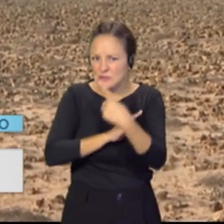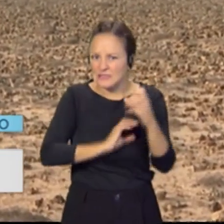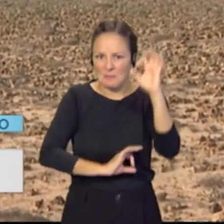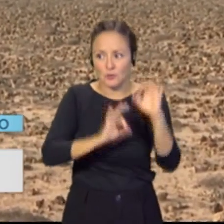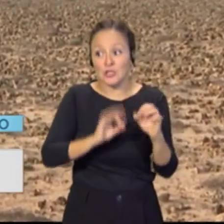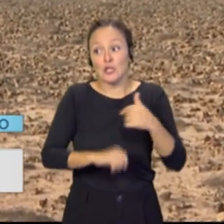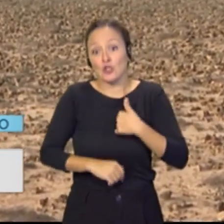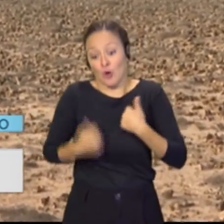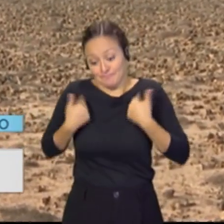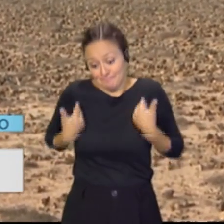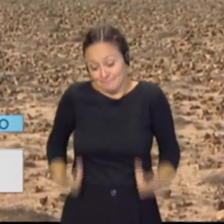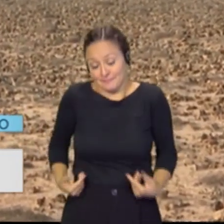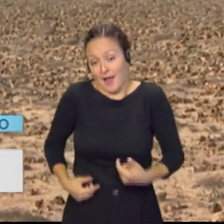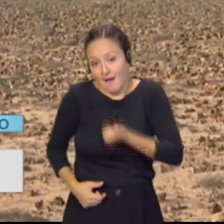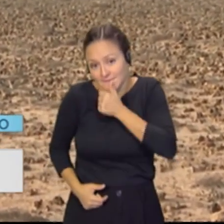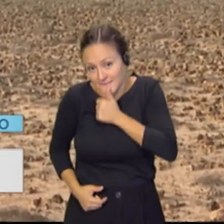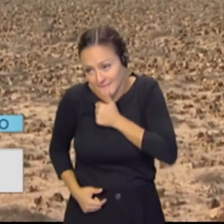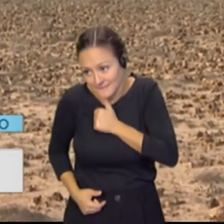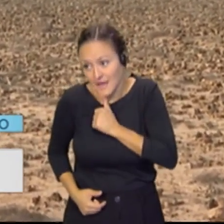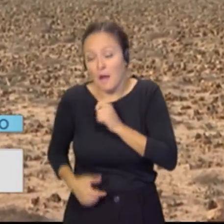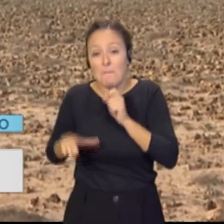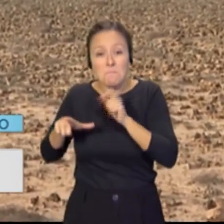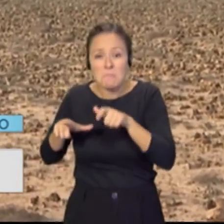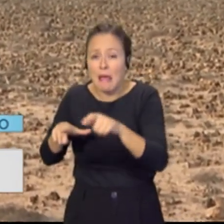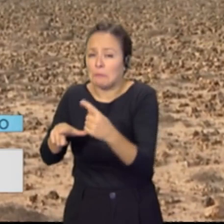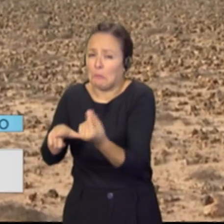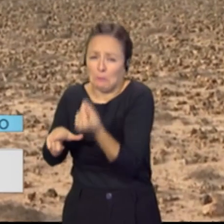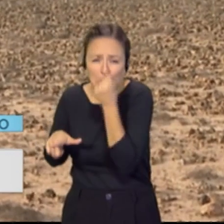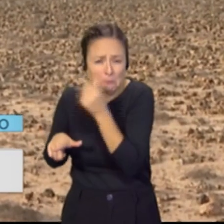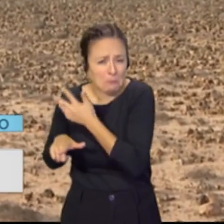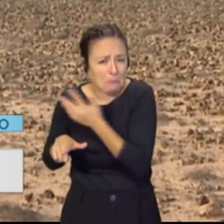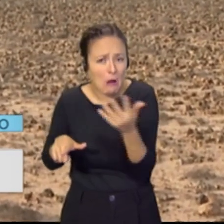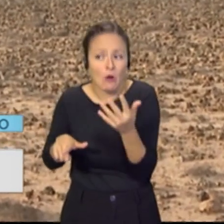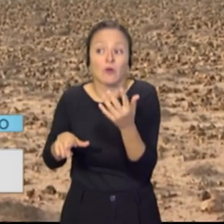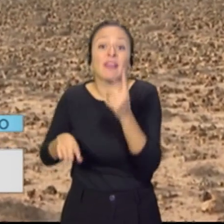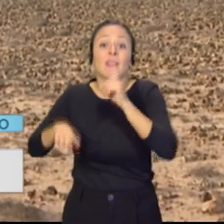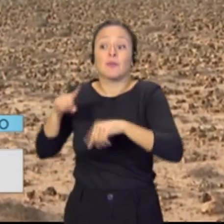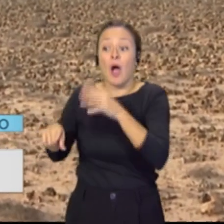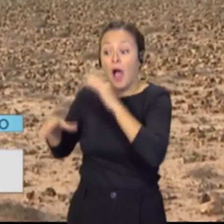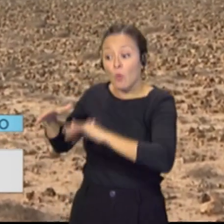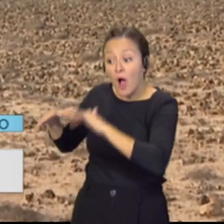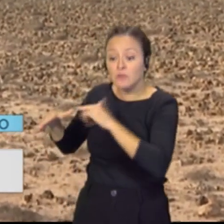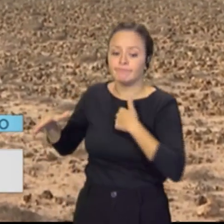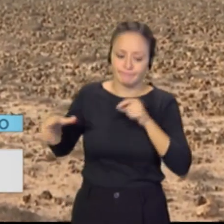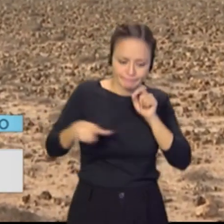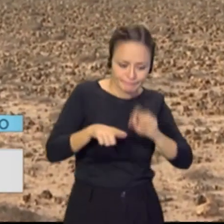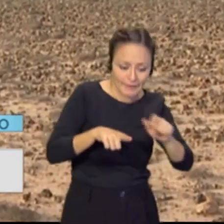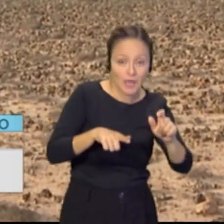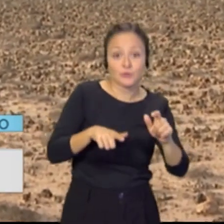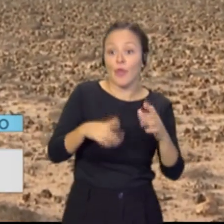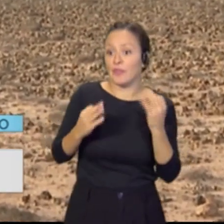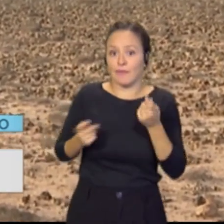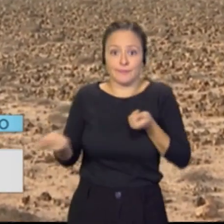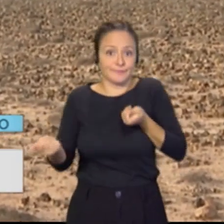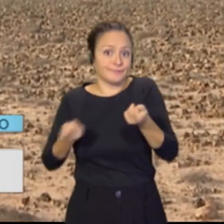aguantando aquí el tirón como se pueda, plantando poquito, lo poquito de la disponibilidad de agua que tenemos, pues con eso te tienes que acotejar,